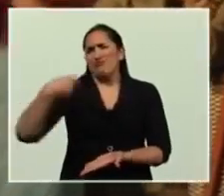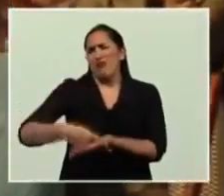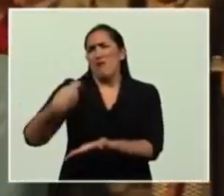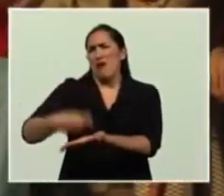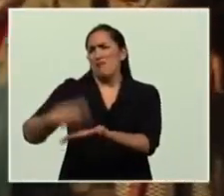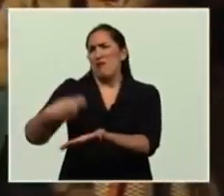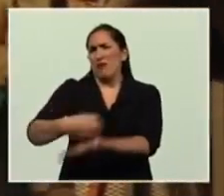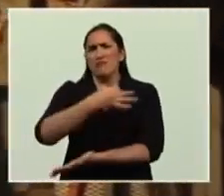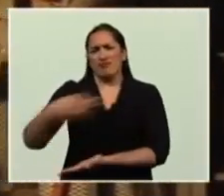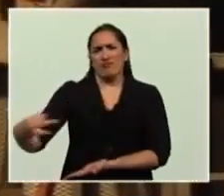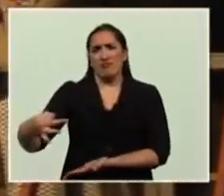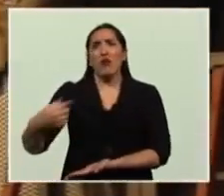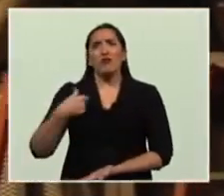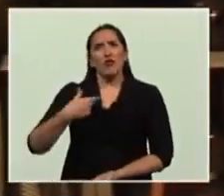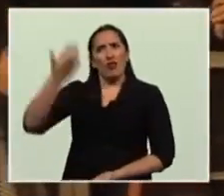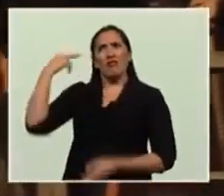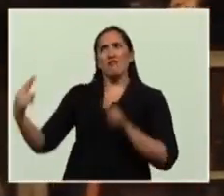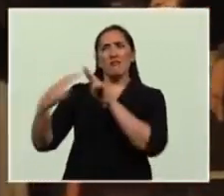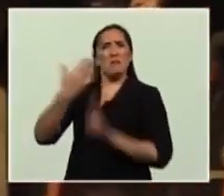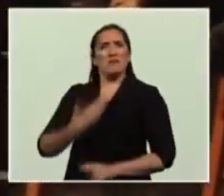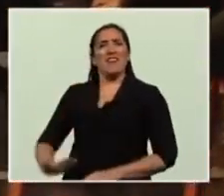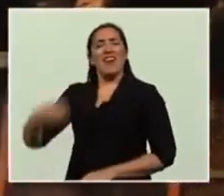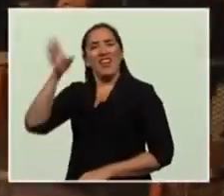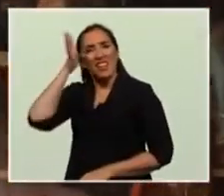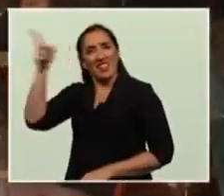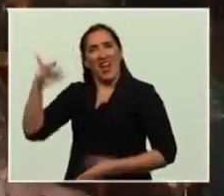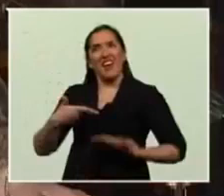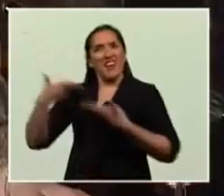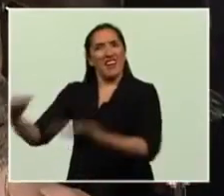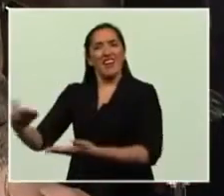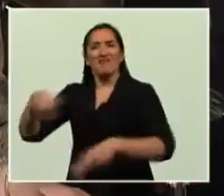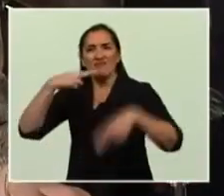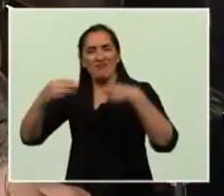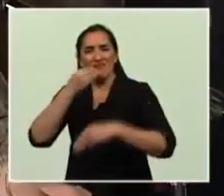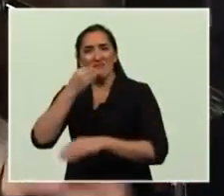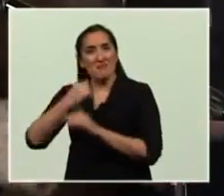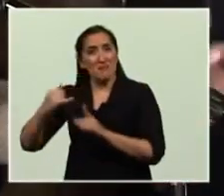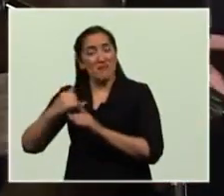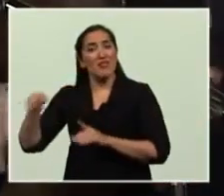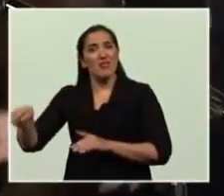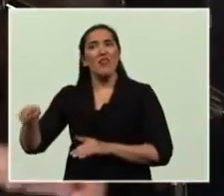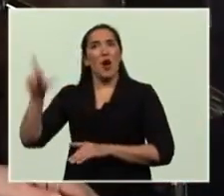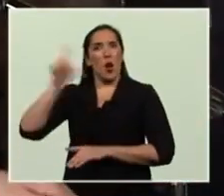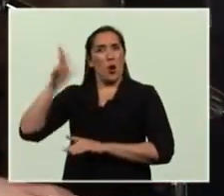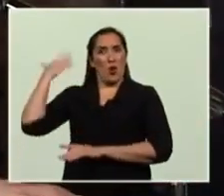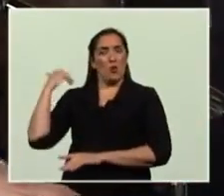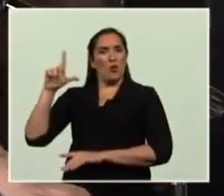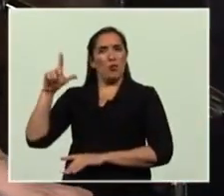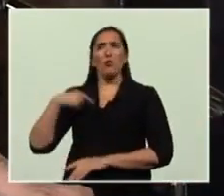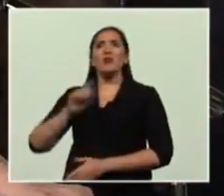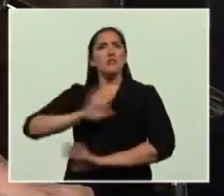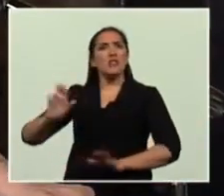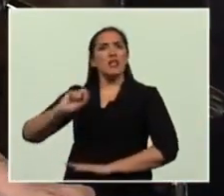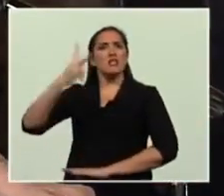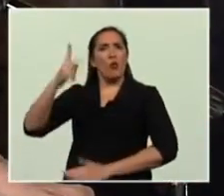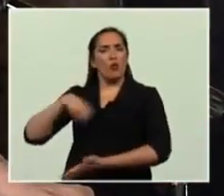Se lo decía el otro día el presidente de Italia, en el almuerzo que me ofreciera, el día lunes, luego de haber pagado